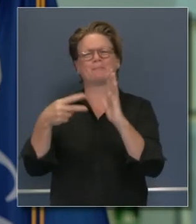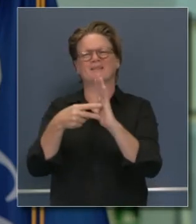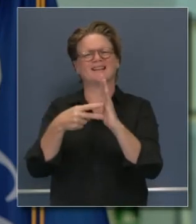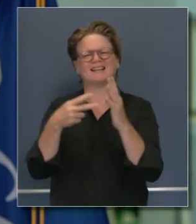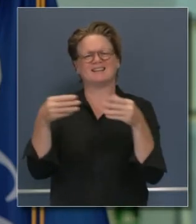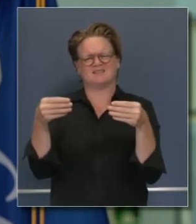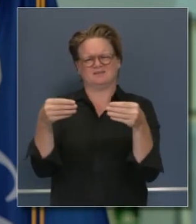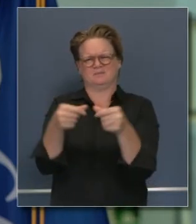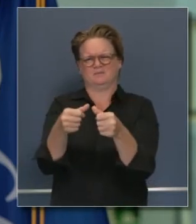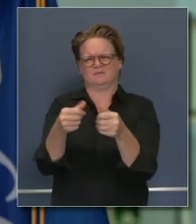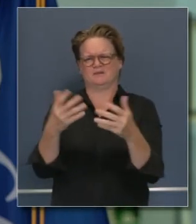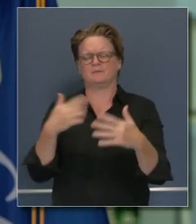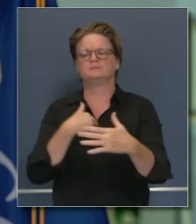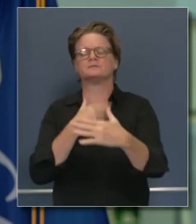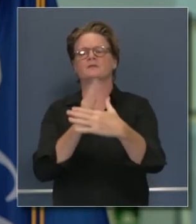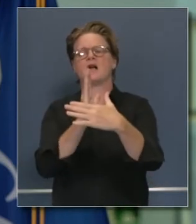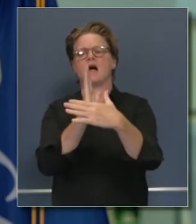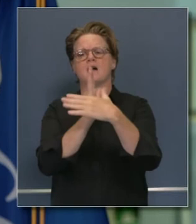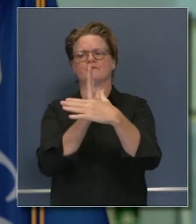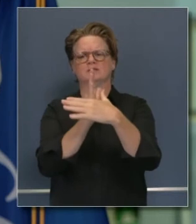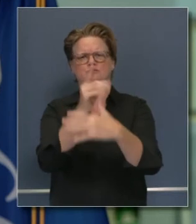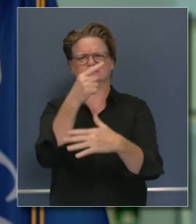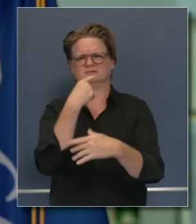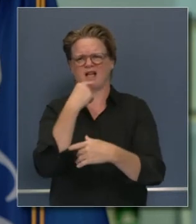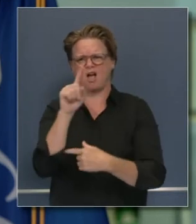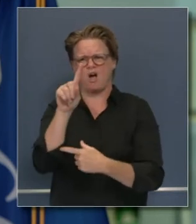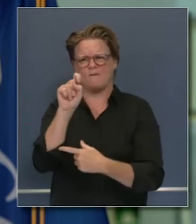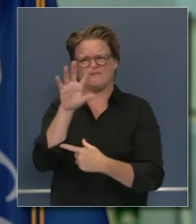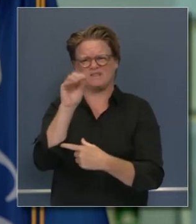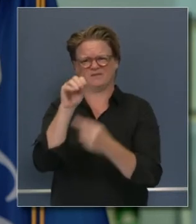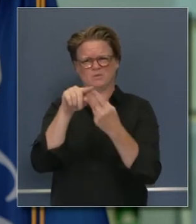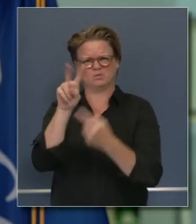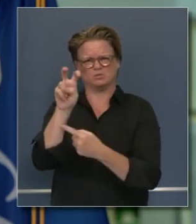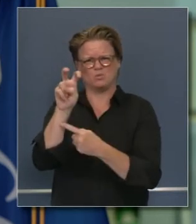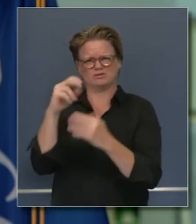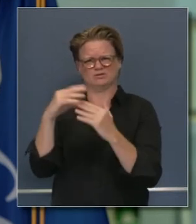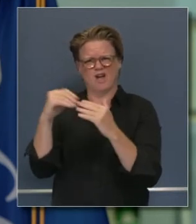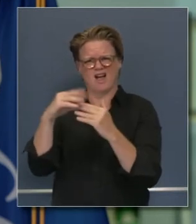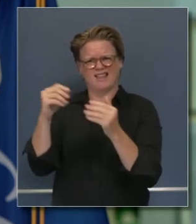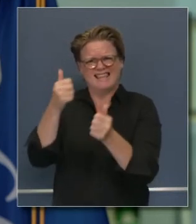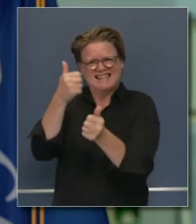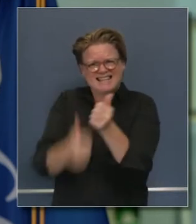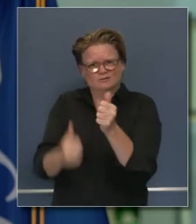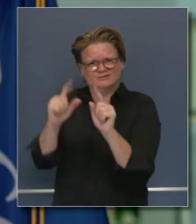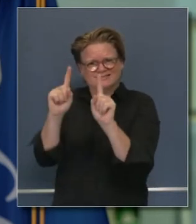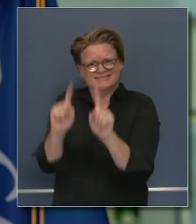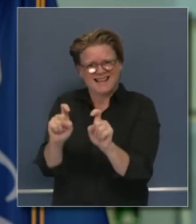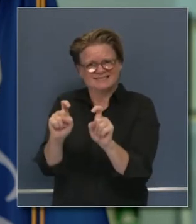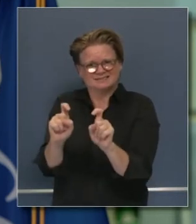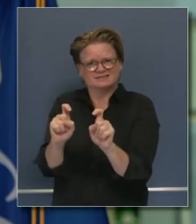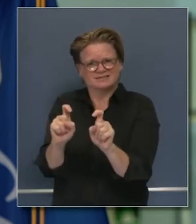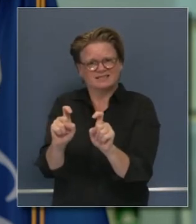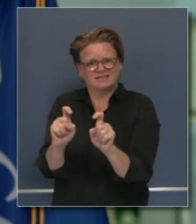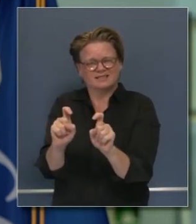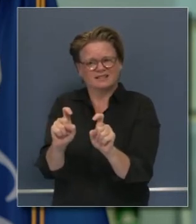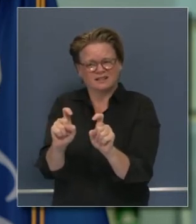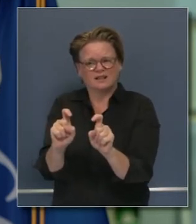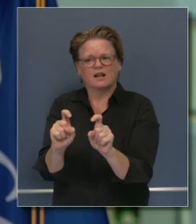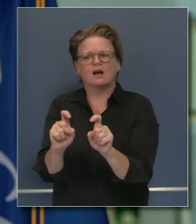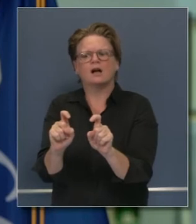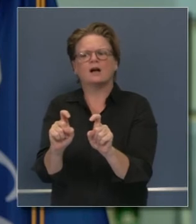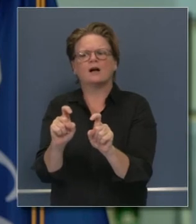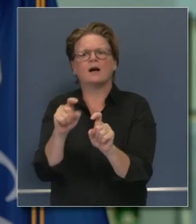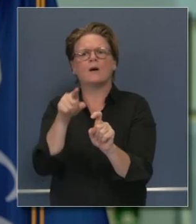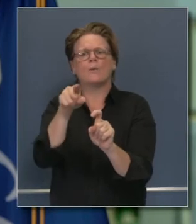y compartir los gastos el gasto de 150 200 por pruebas entiendo que eso no